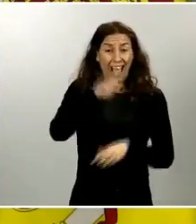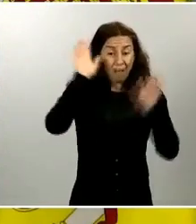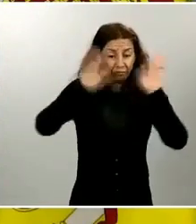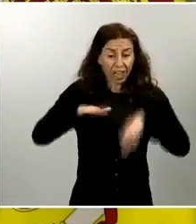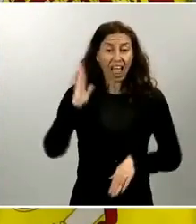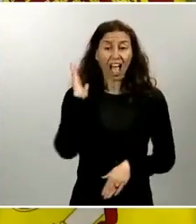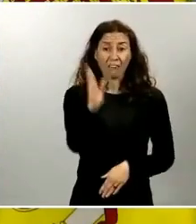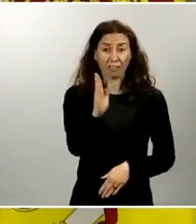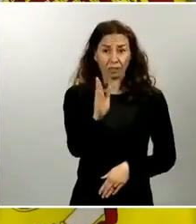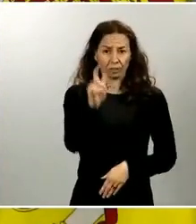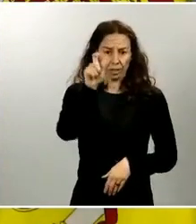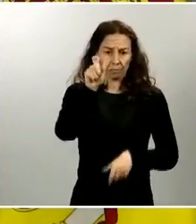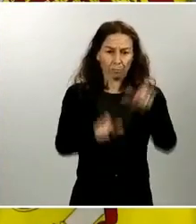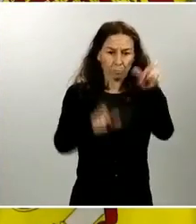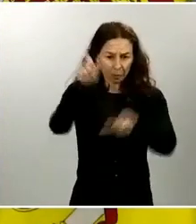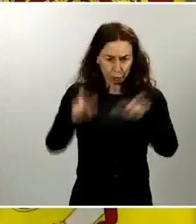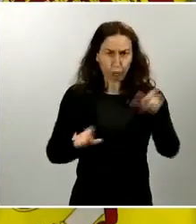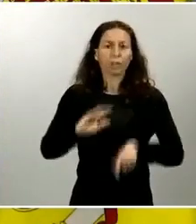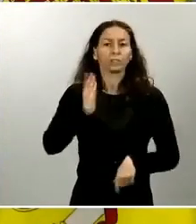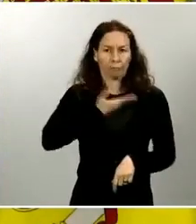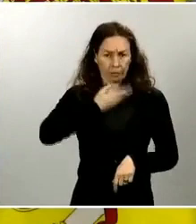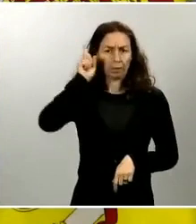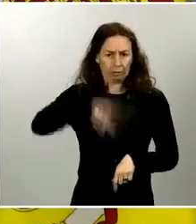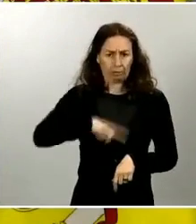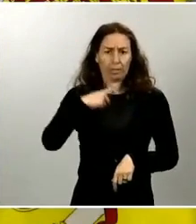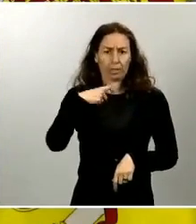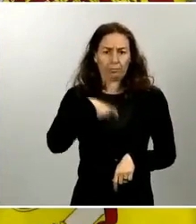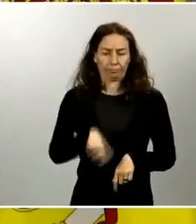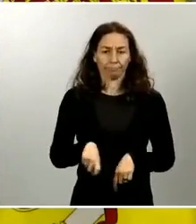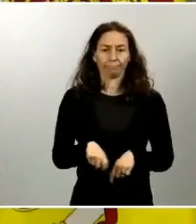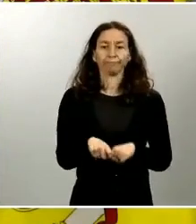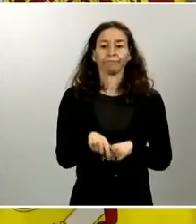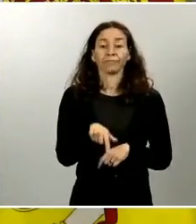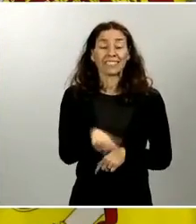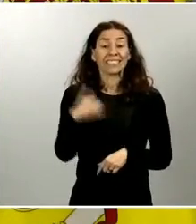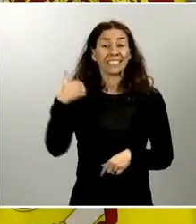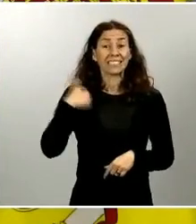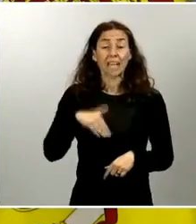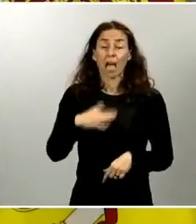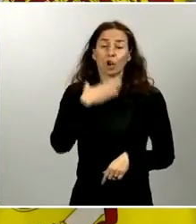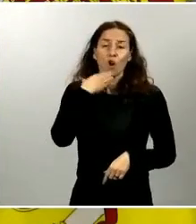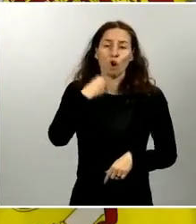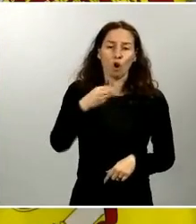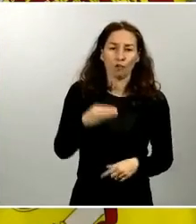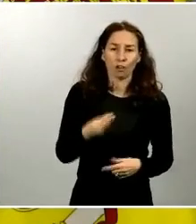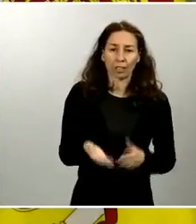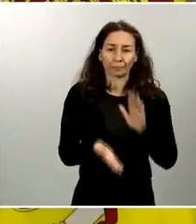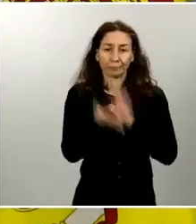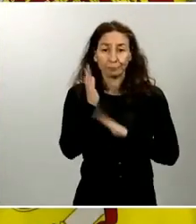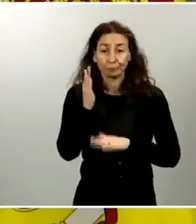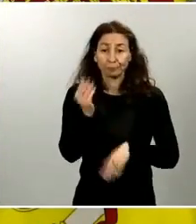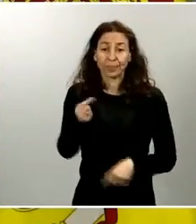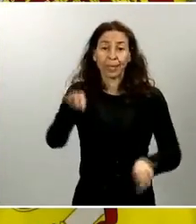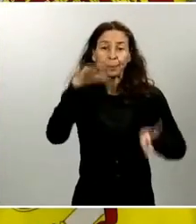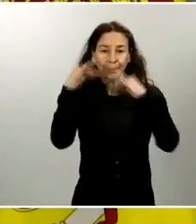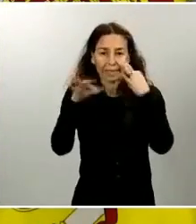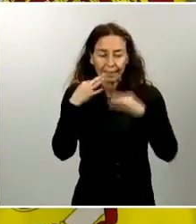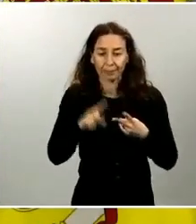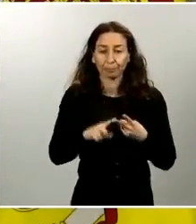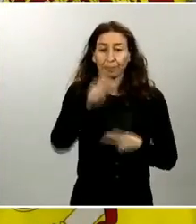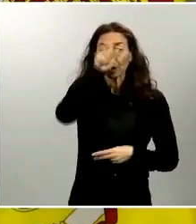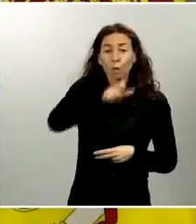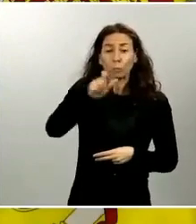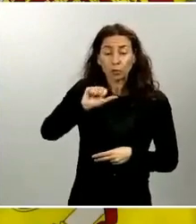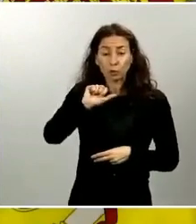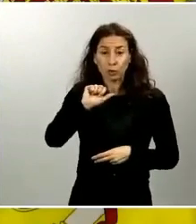sino también la de todos nosotros hemos interceptado a jóvenes que iban de picnic a personas escondidas en el maletero de